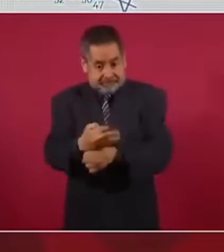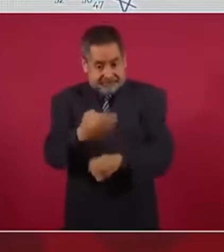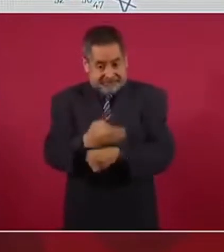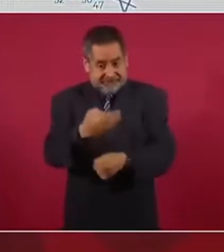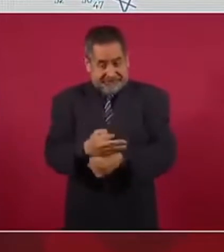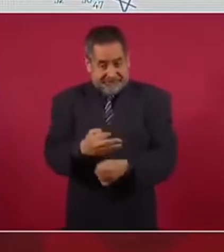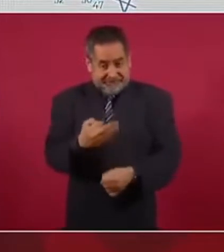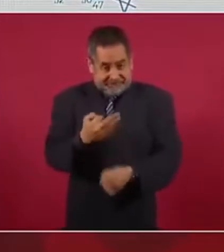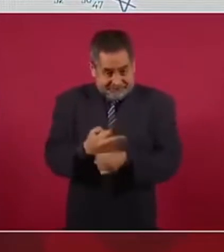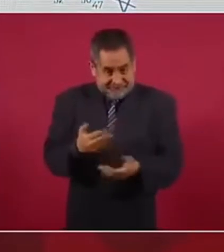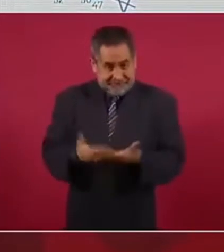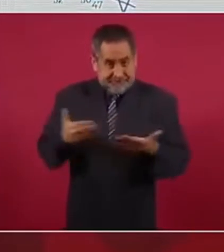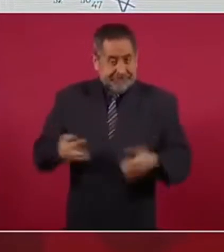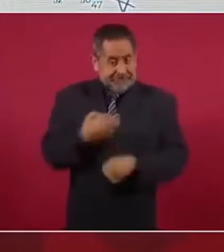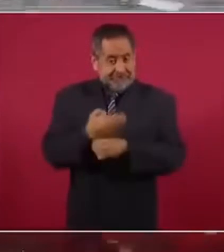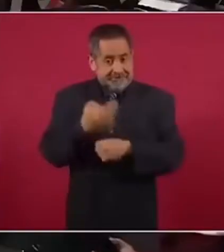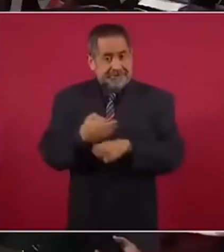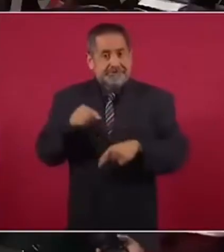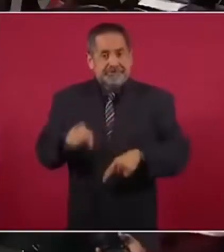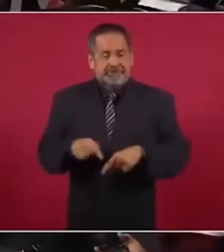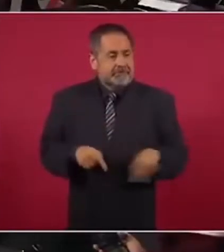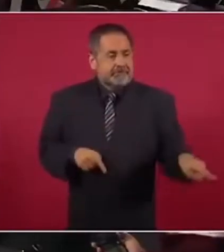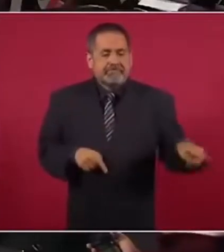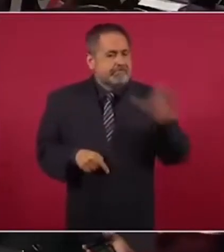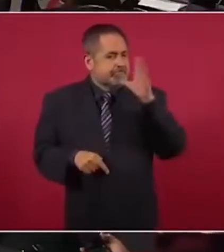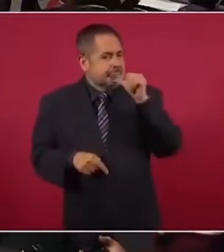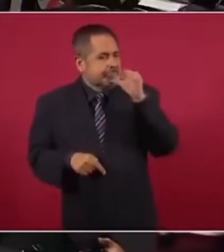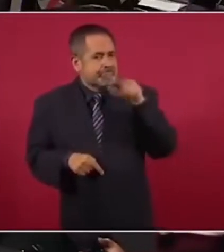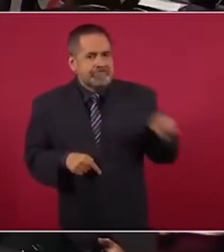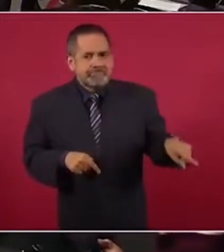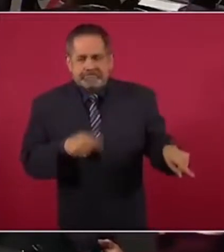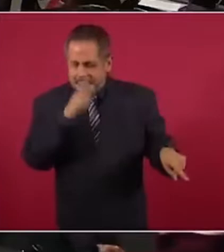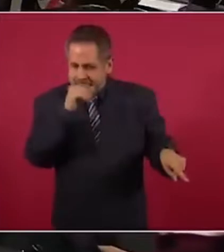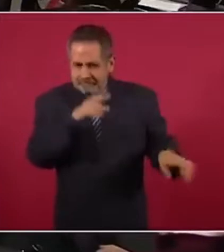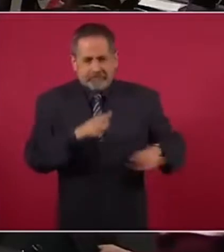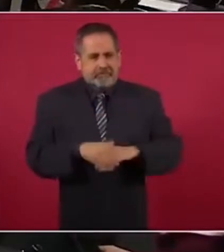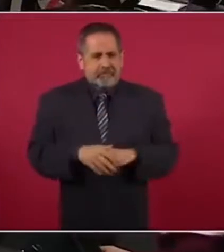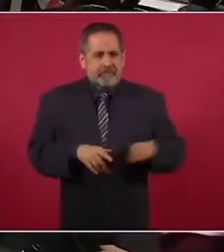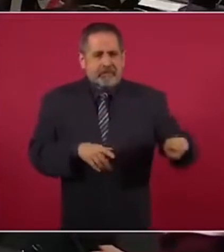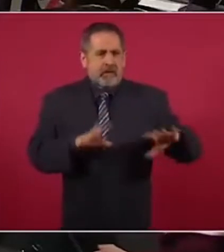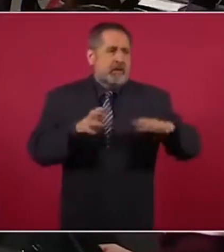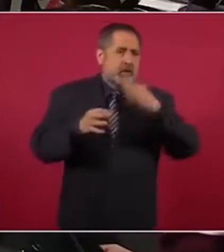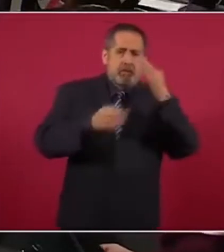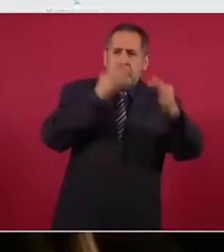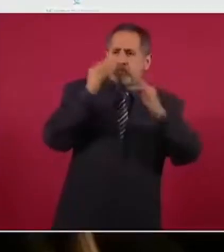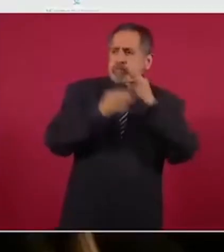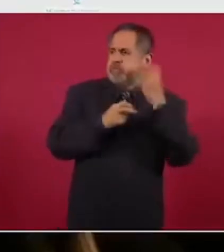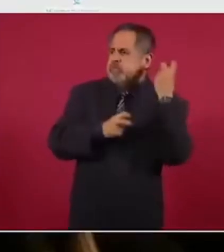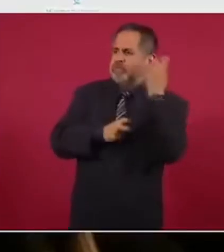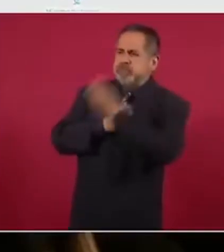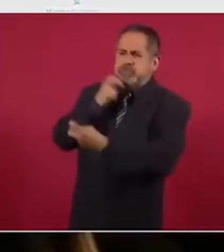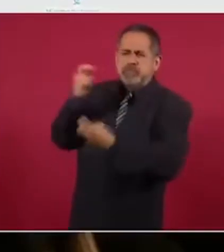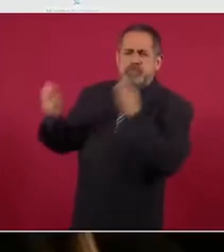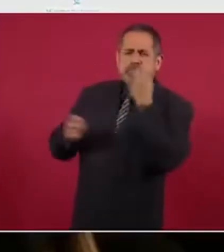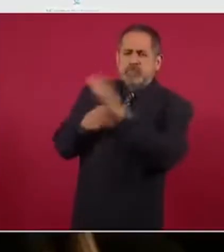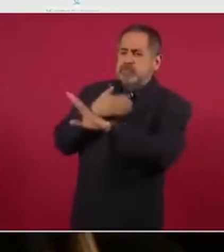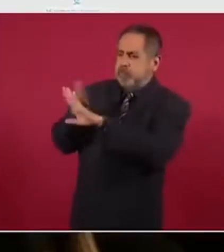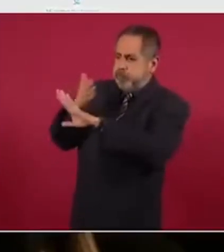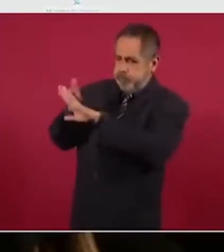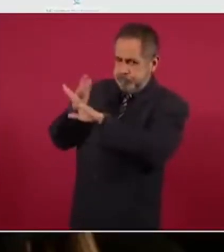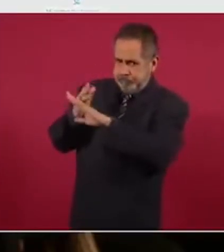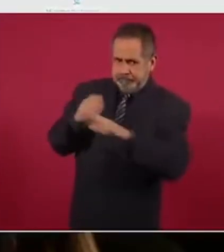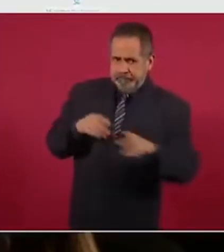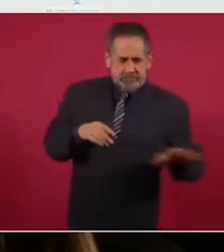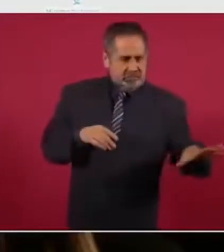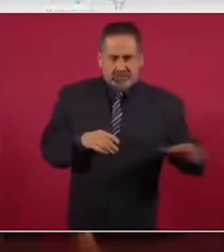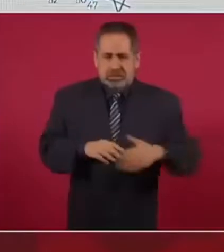hasta el día de hoy, no han podido, con toda su campaña en contra,